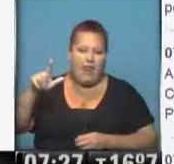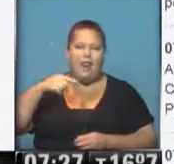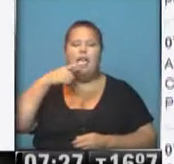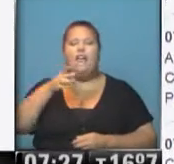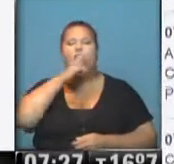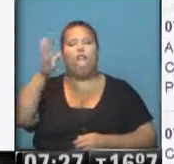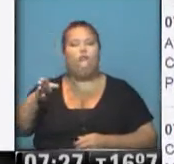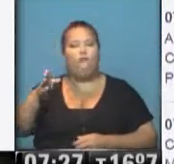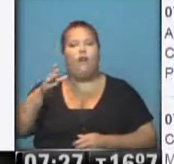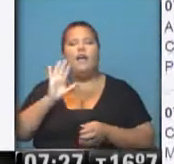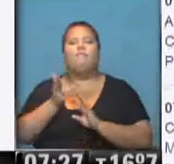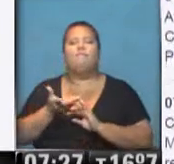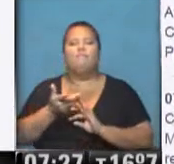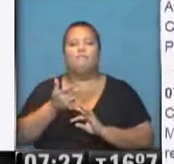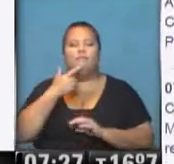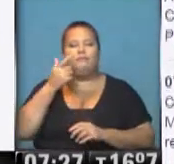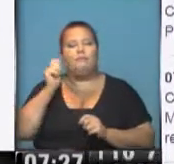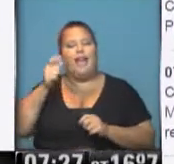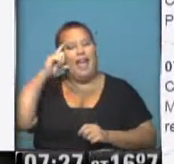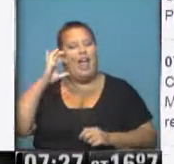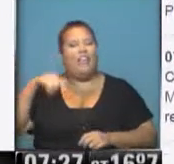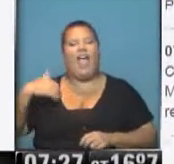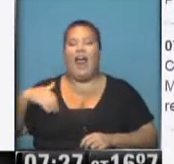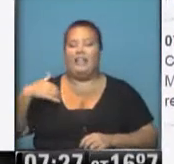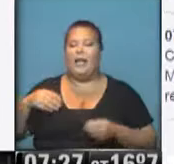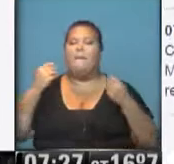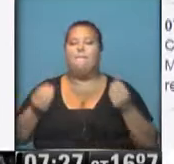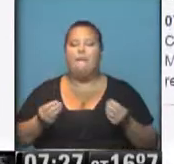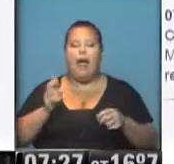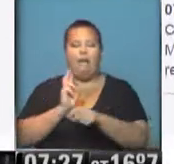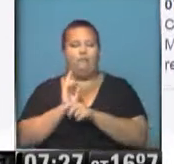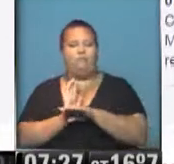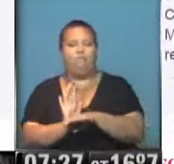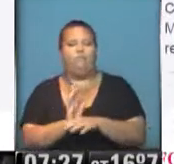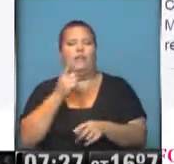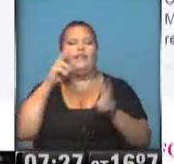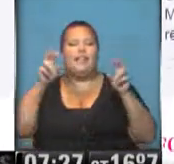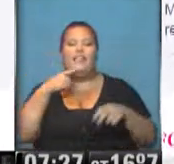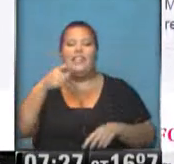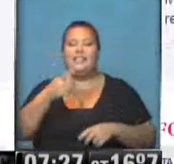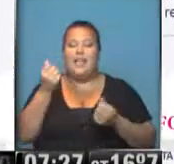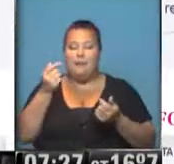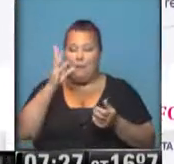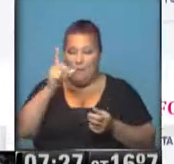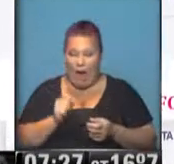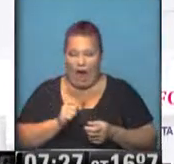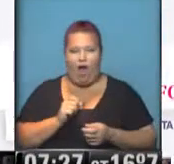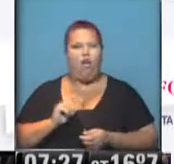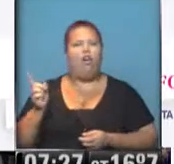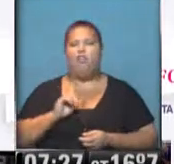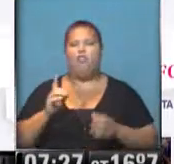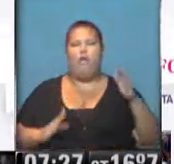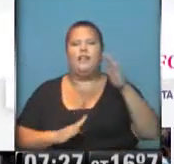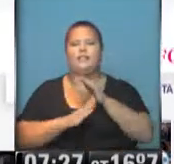recurrieron a la figura de alter ego del Estado argentino para respaldar su teoría de que la entidad monetaria no es un